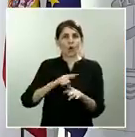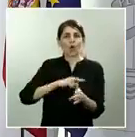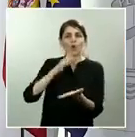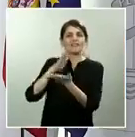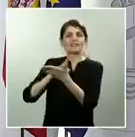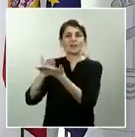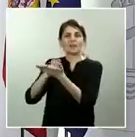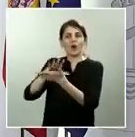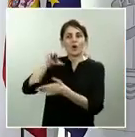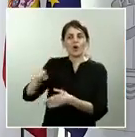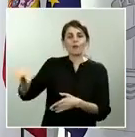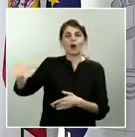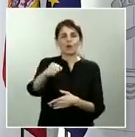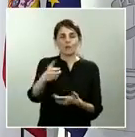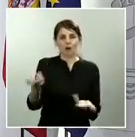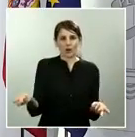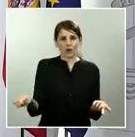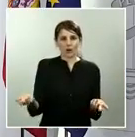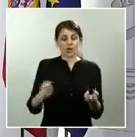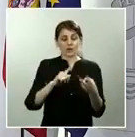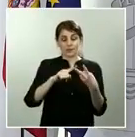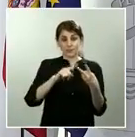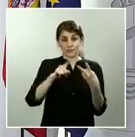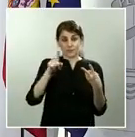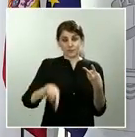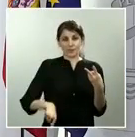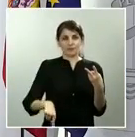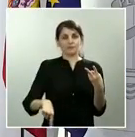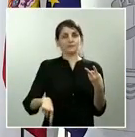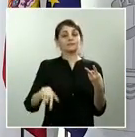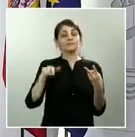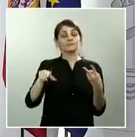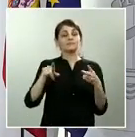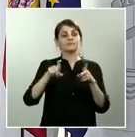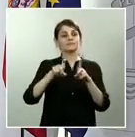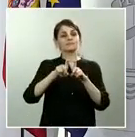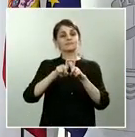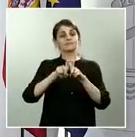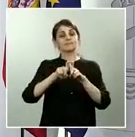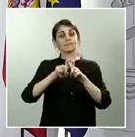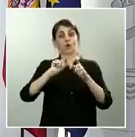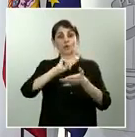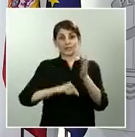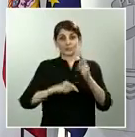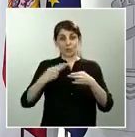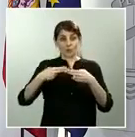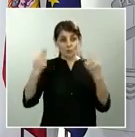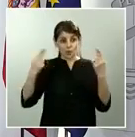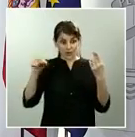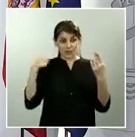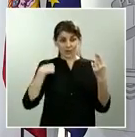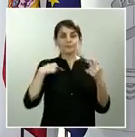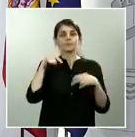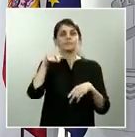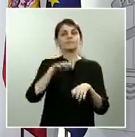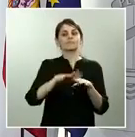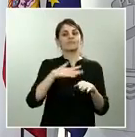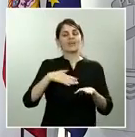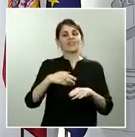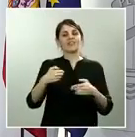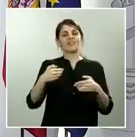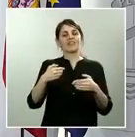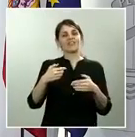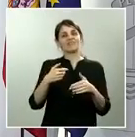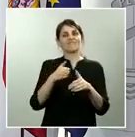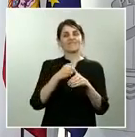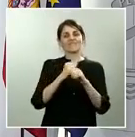Contratación Pública, que es un organismo que depende directamente de su ministerio, ya ha dicho que habría que hacer públicos los contratos que está suscribiendo el gobierno durante